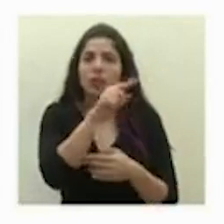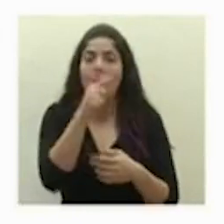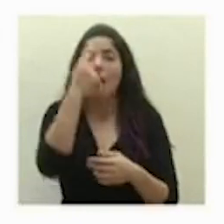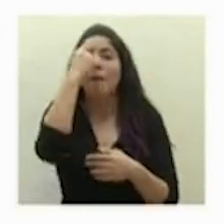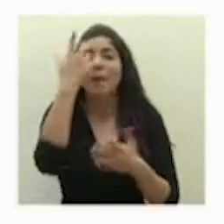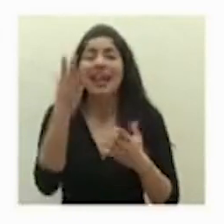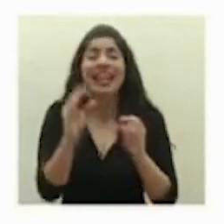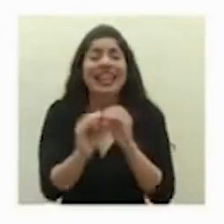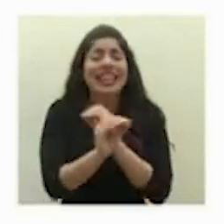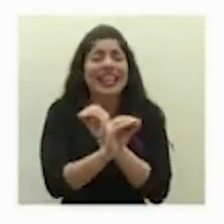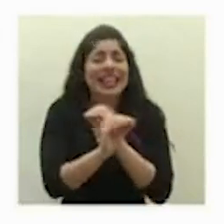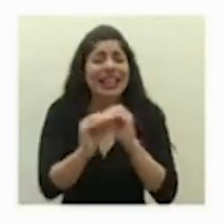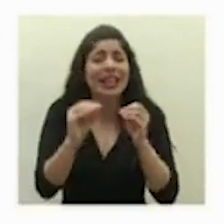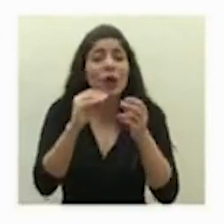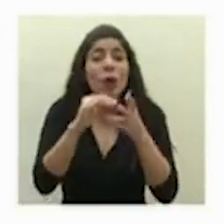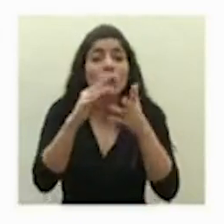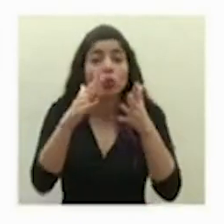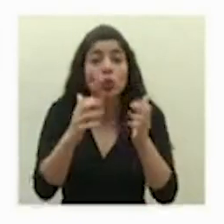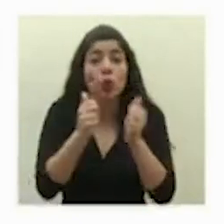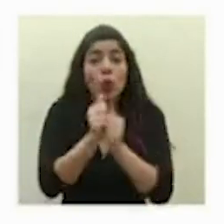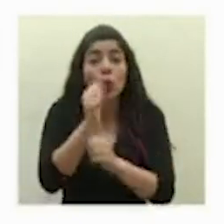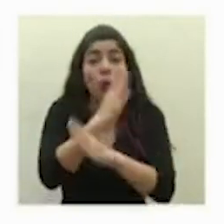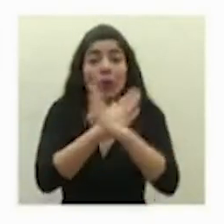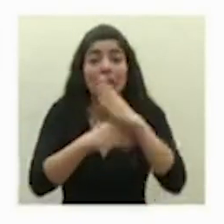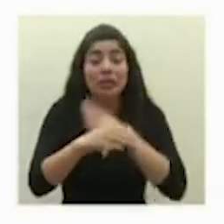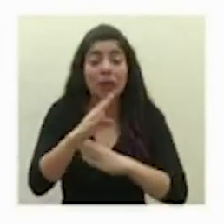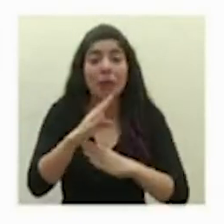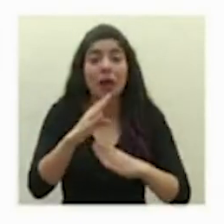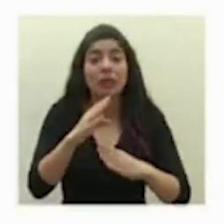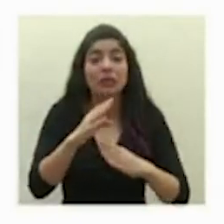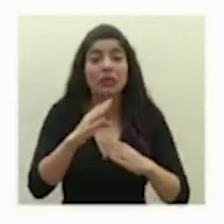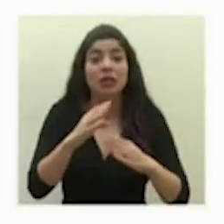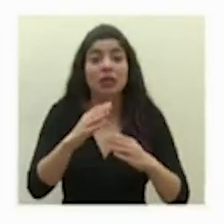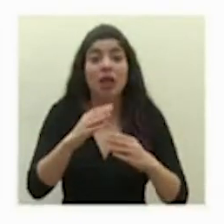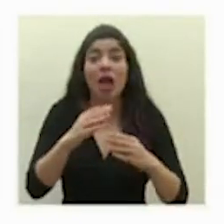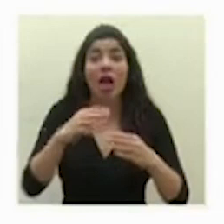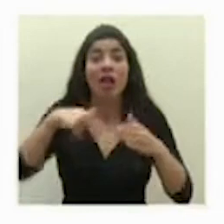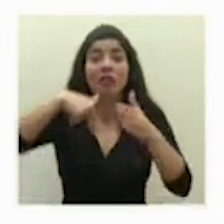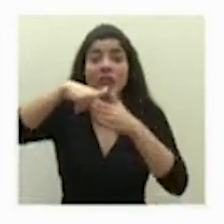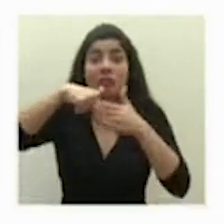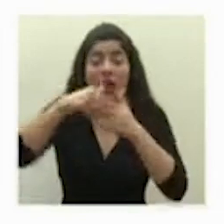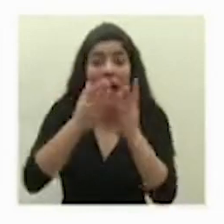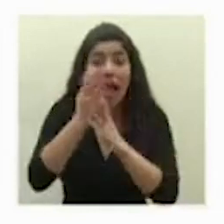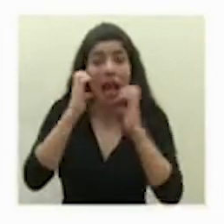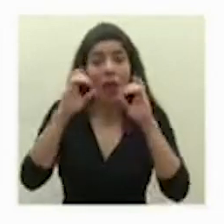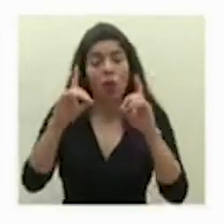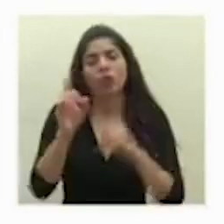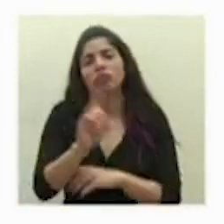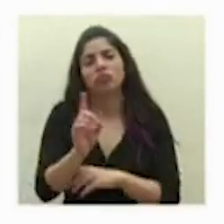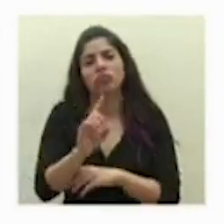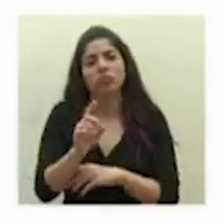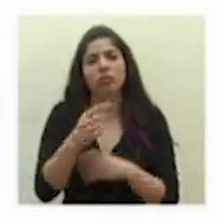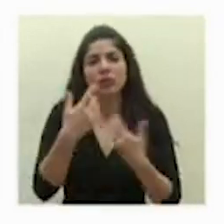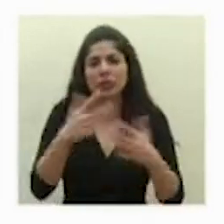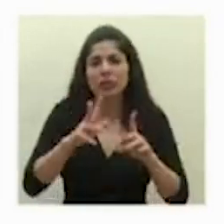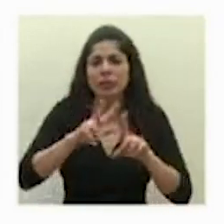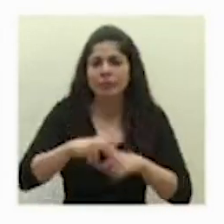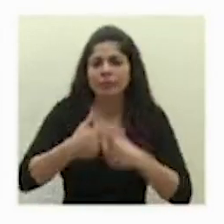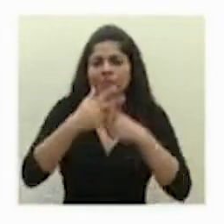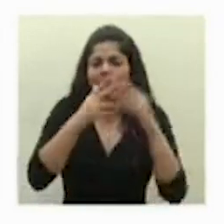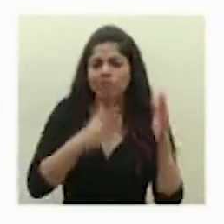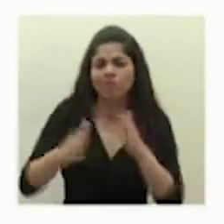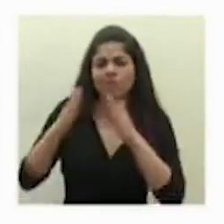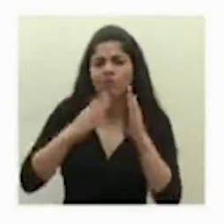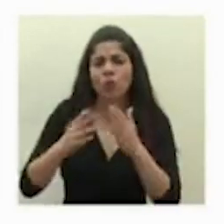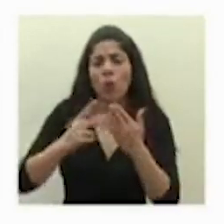que ningún estudiante con discapacidad se quede sin acceso a la educación empezaremos con un programa